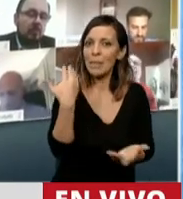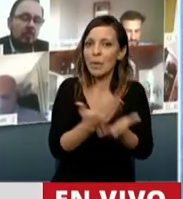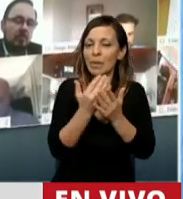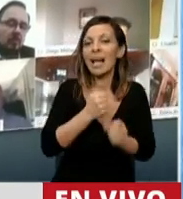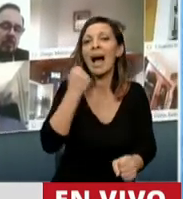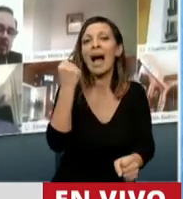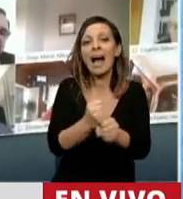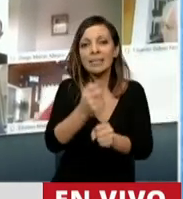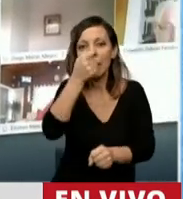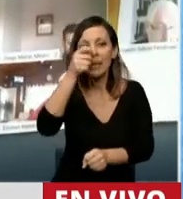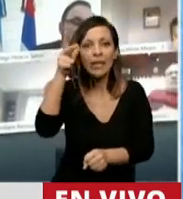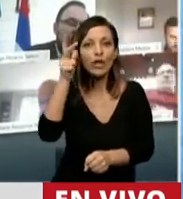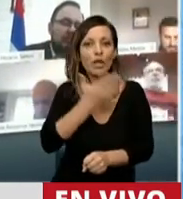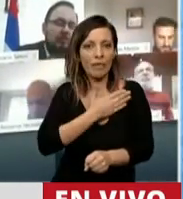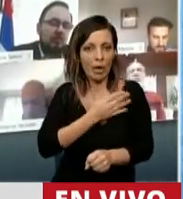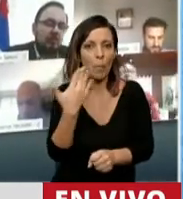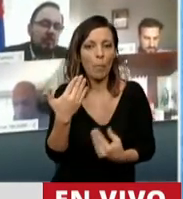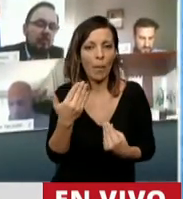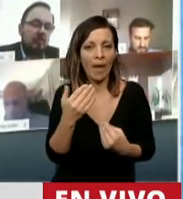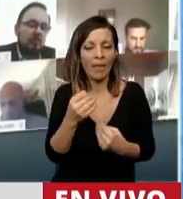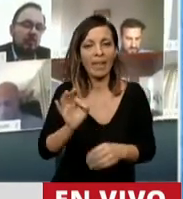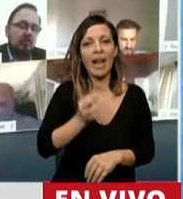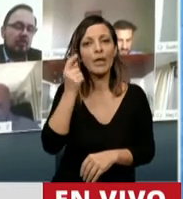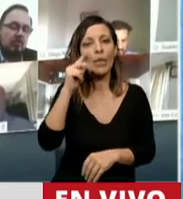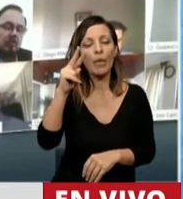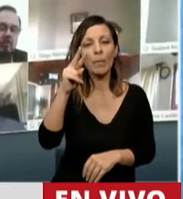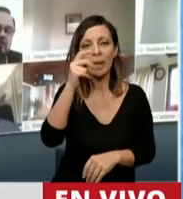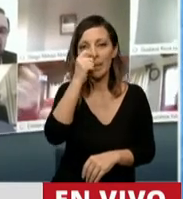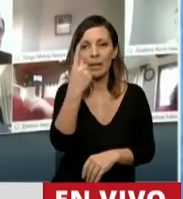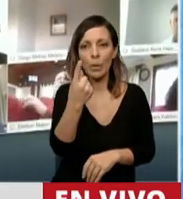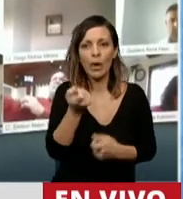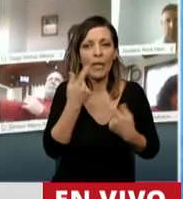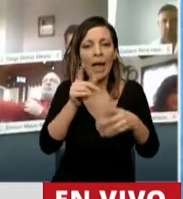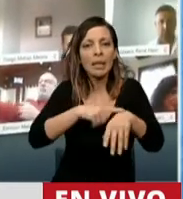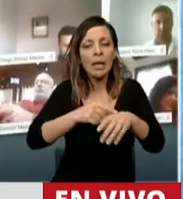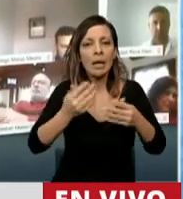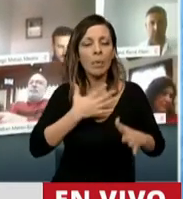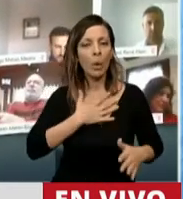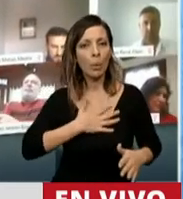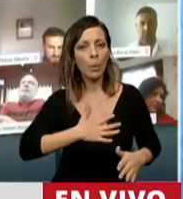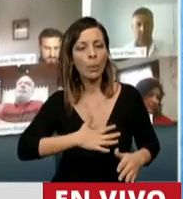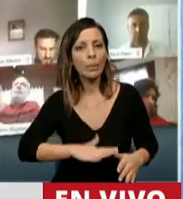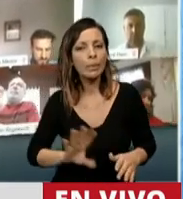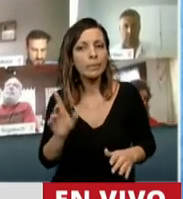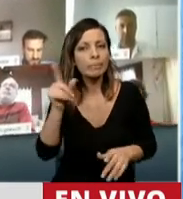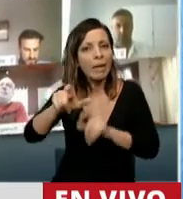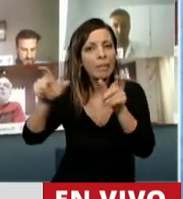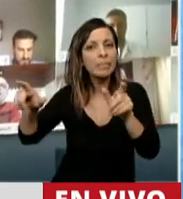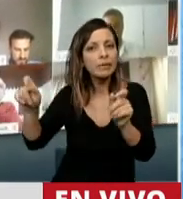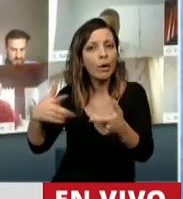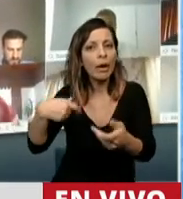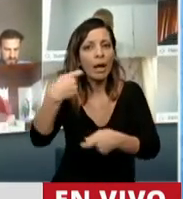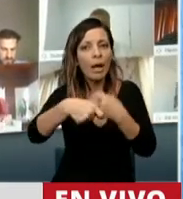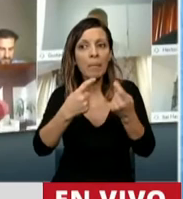28 de febrero de 2021, dándole así más aire a los contribuyentes a fin de que